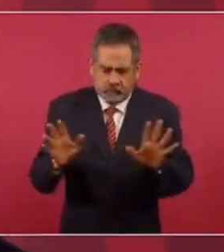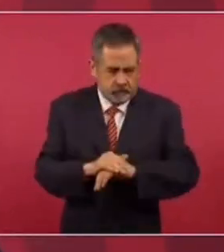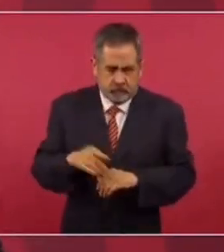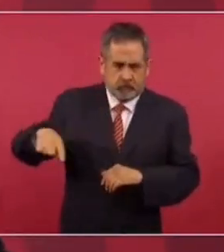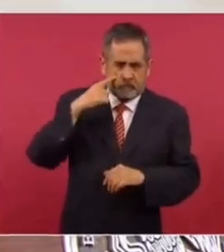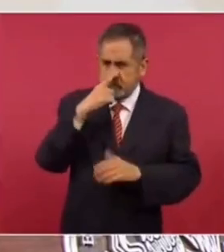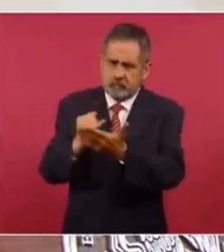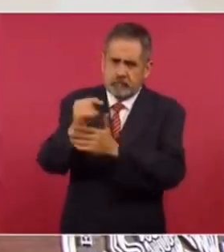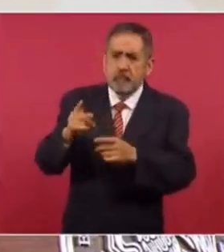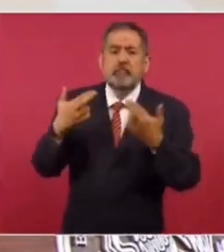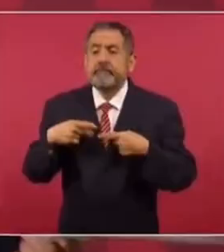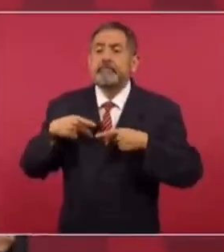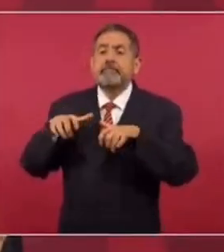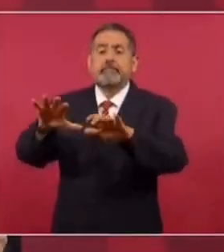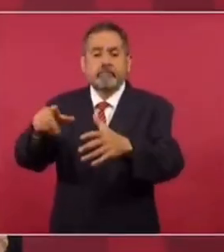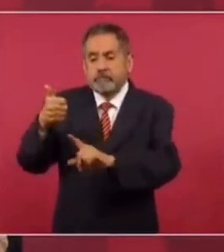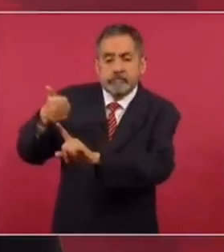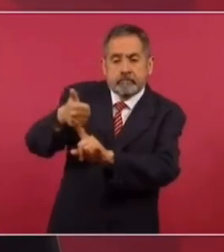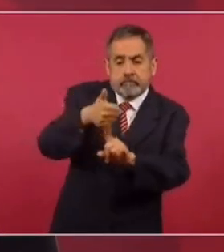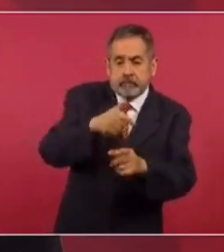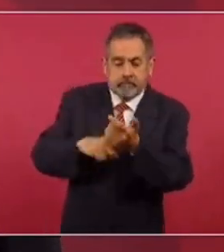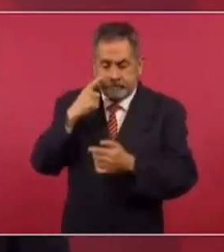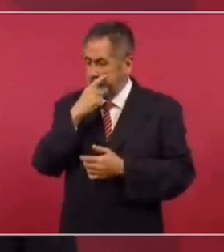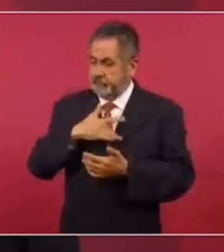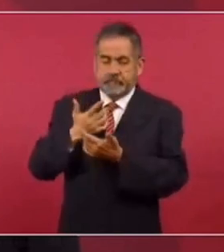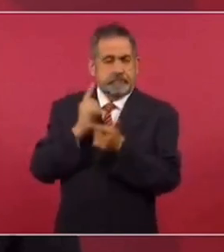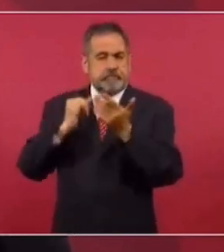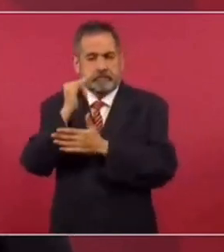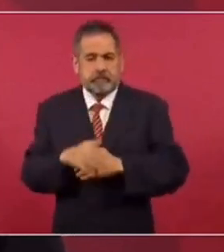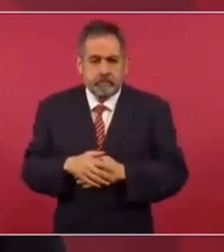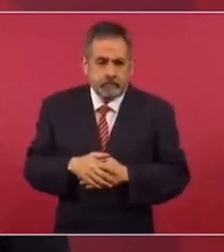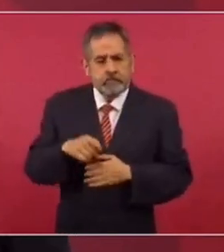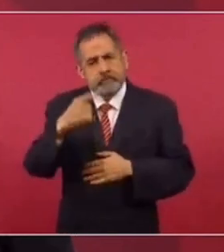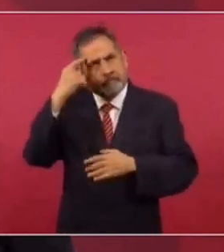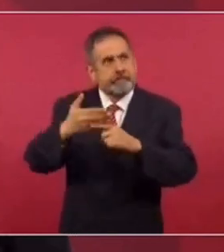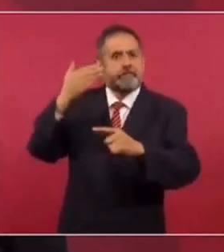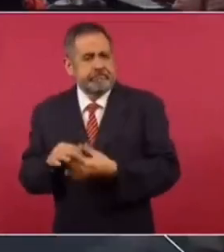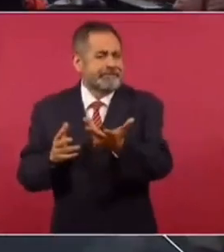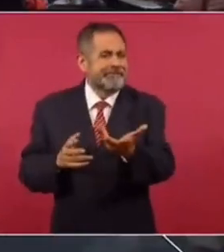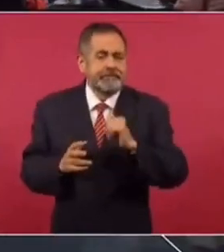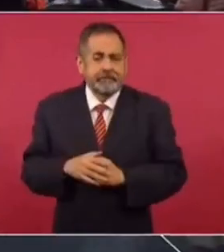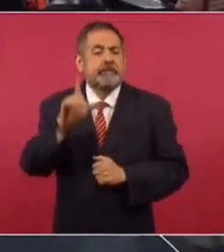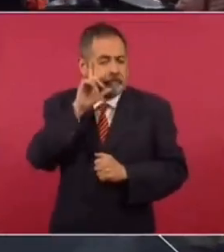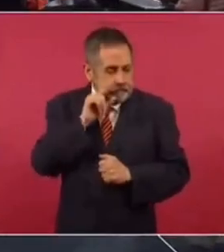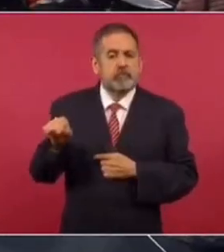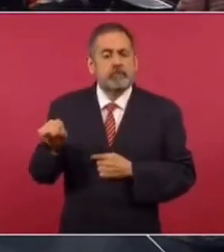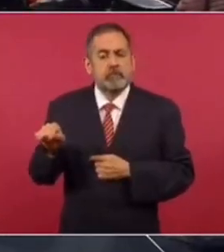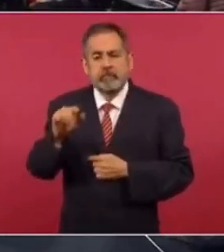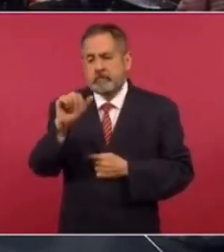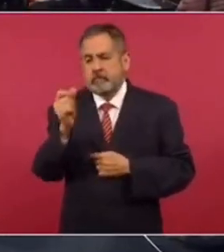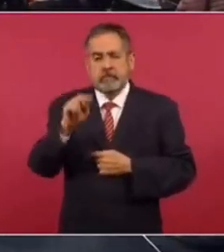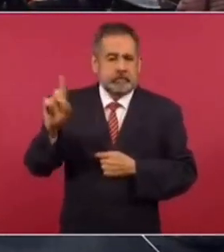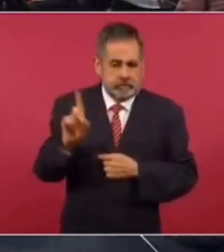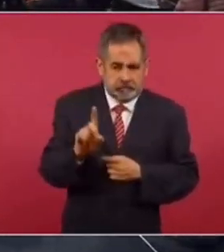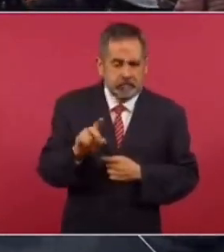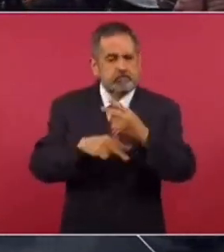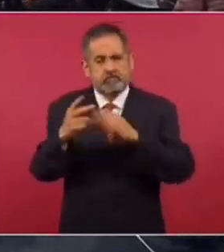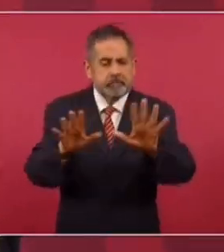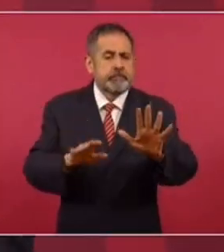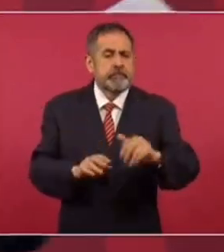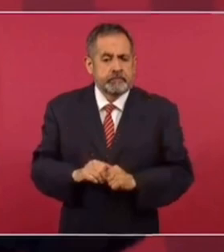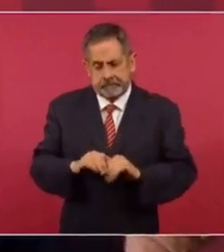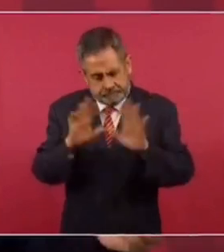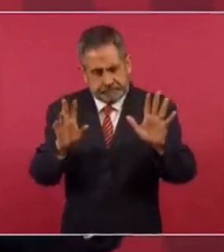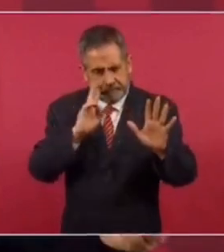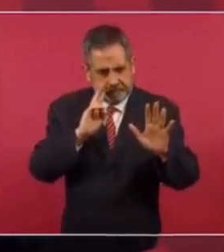Es que ellos son representantes del pueblo y cada quien actúa con libertad. Es que ustedes se quedaron en el almanaque. Mañana viene Adán y ya lo aclara.